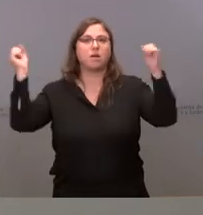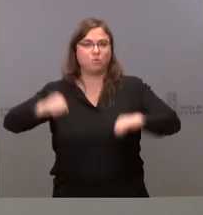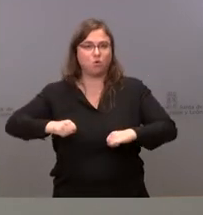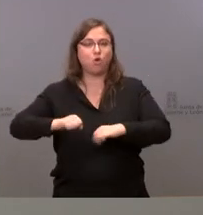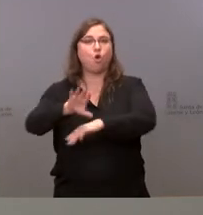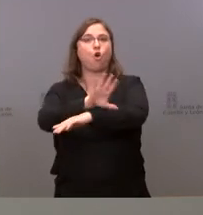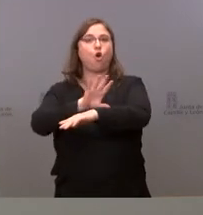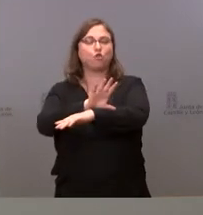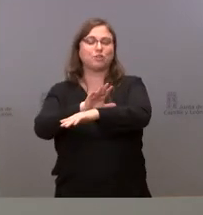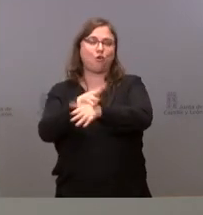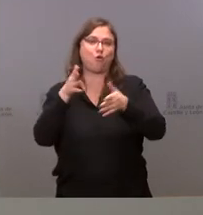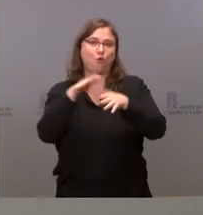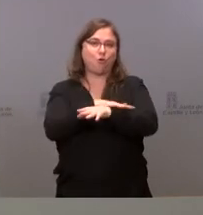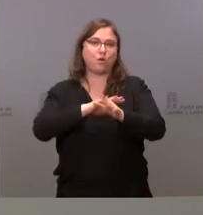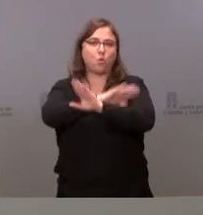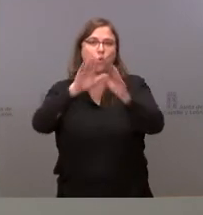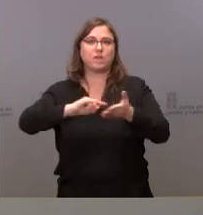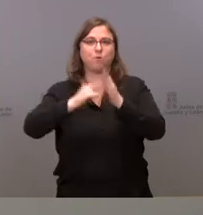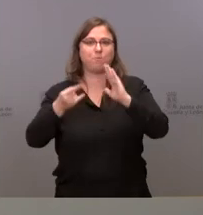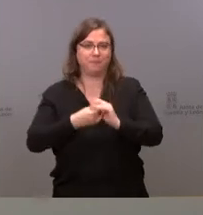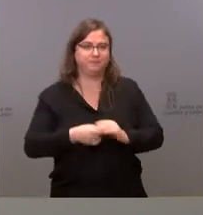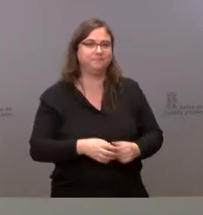Consejo de Gobierno el último plan.